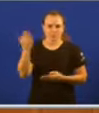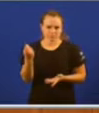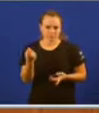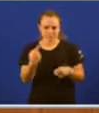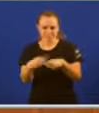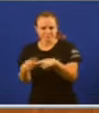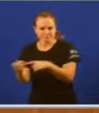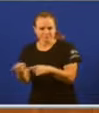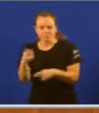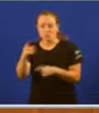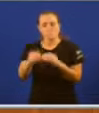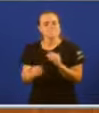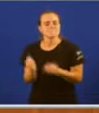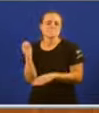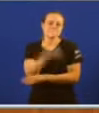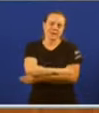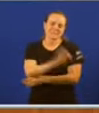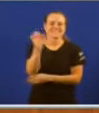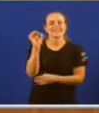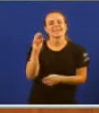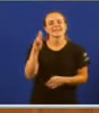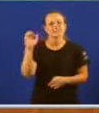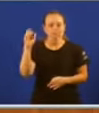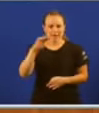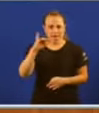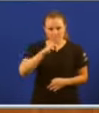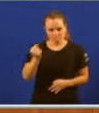supera a Esperanza Aguirre en manipulación. Pero mire,